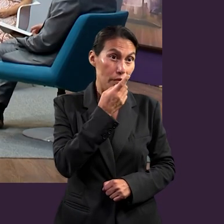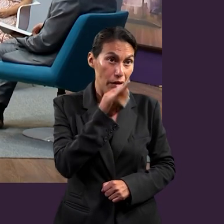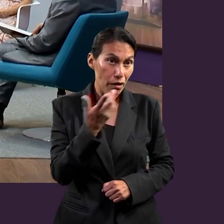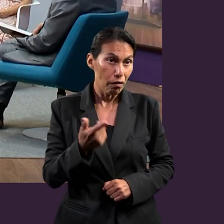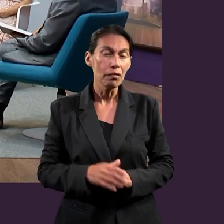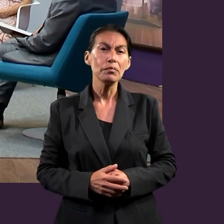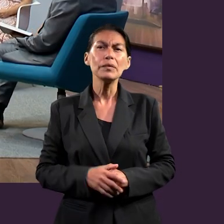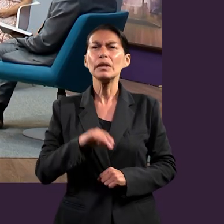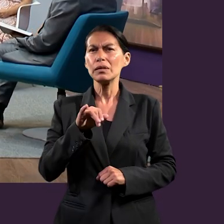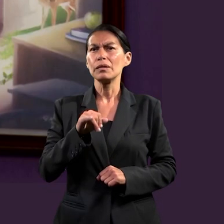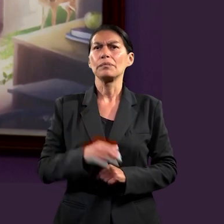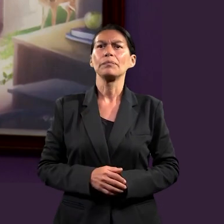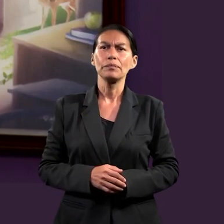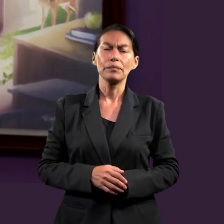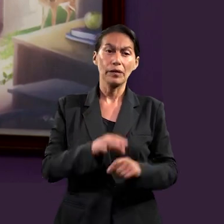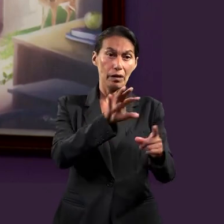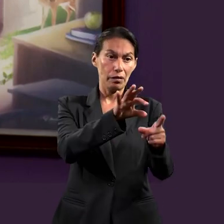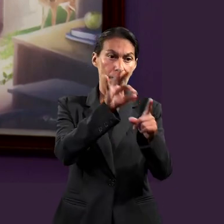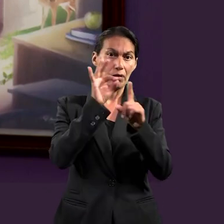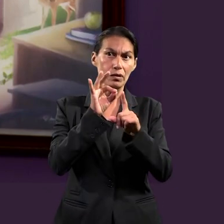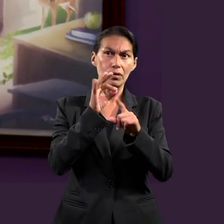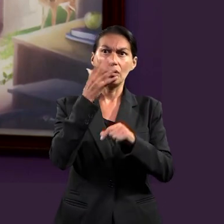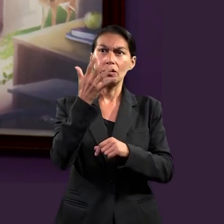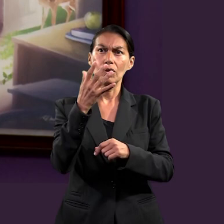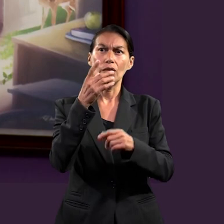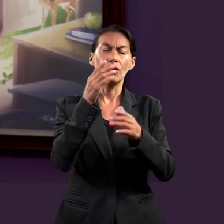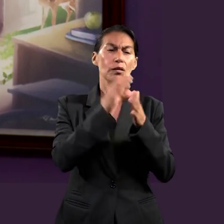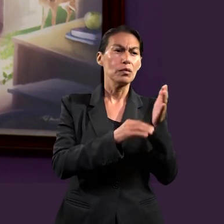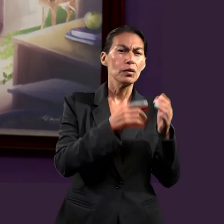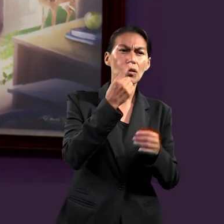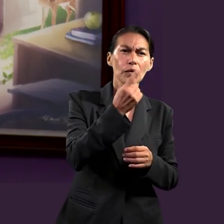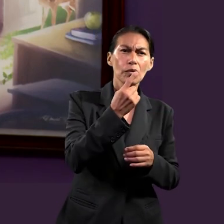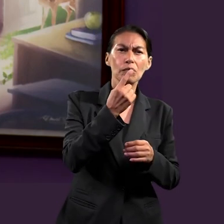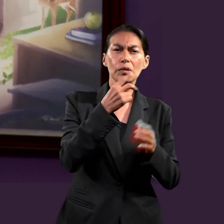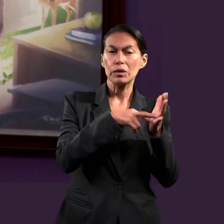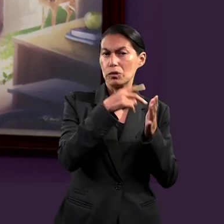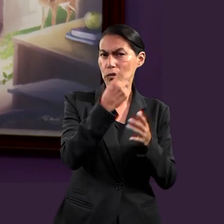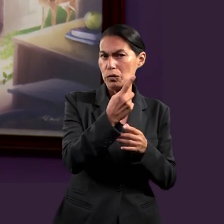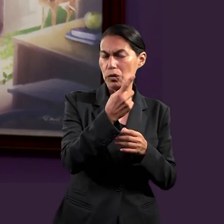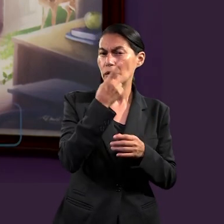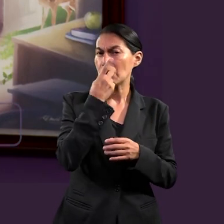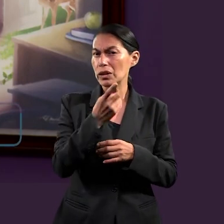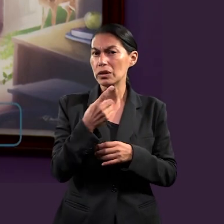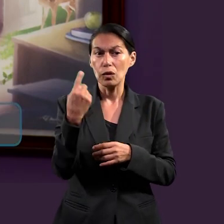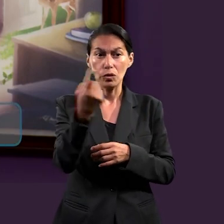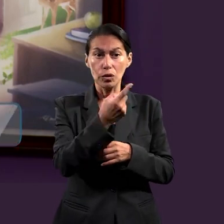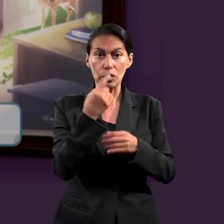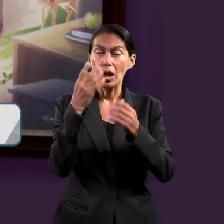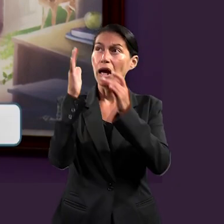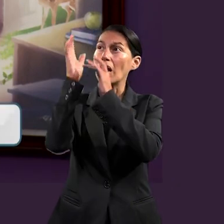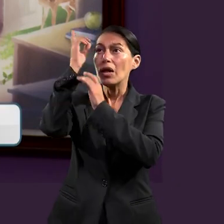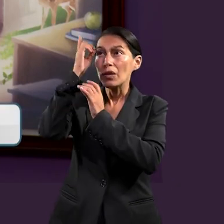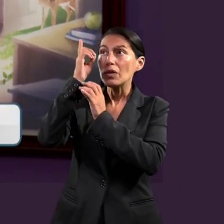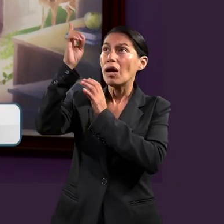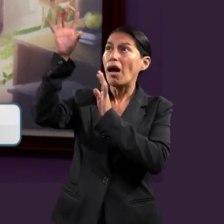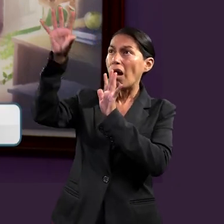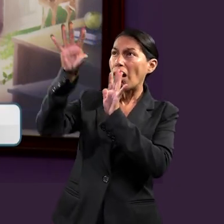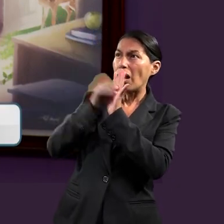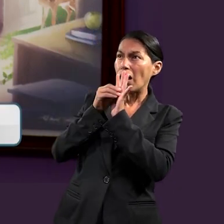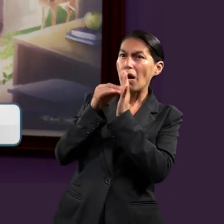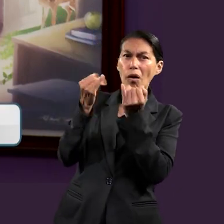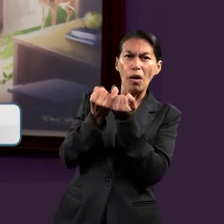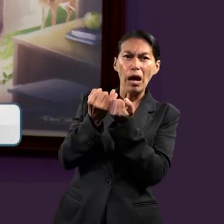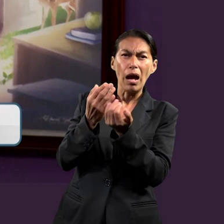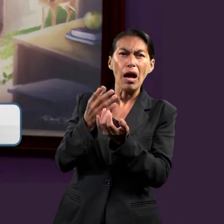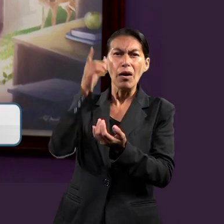Pau, ¿quisieras agregar algo? Sí. En Efesios 5.1 menciona, Sed pues imitadores de Dios como